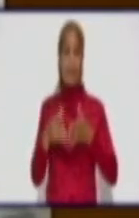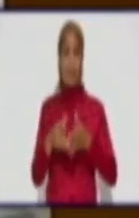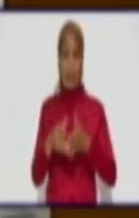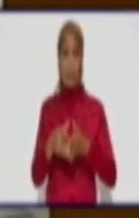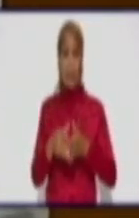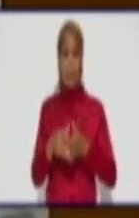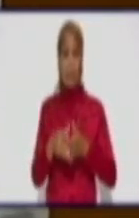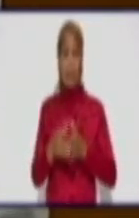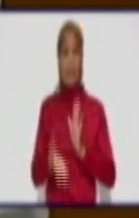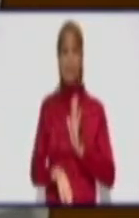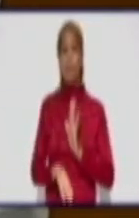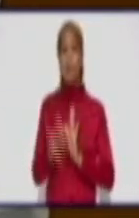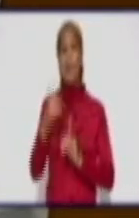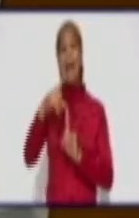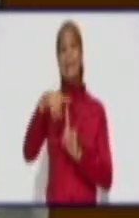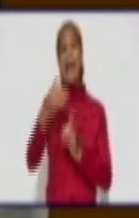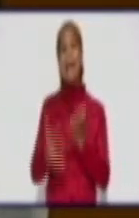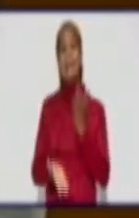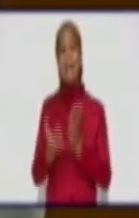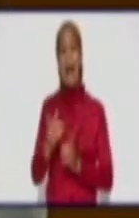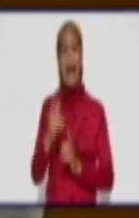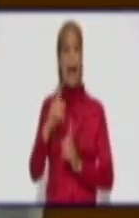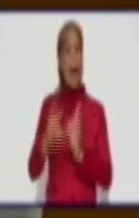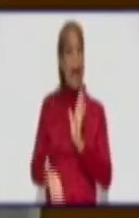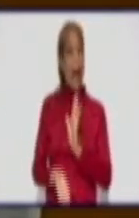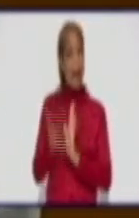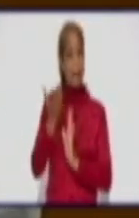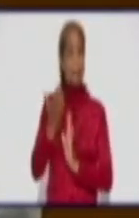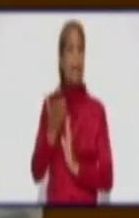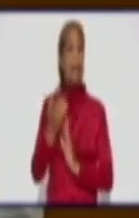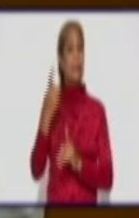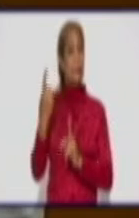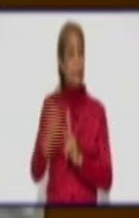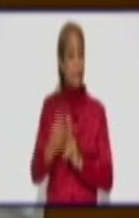de más de 100 y con pérdida de vidas humanas.